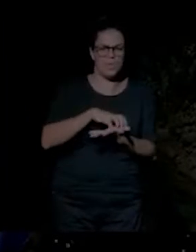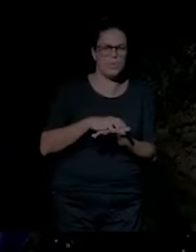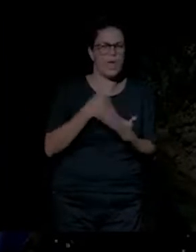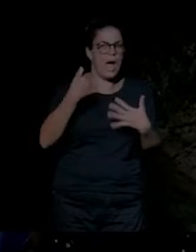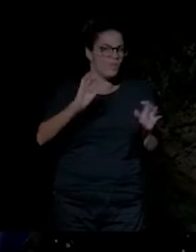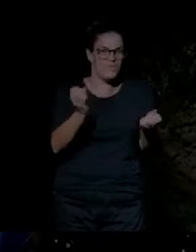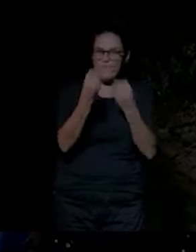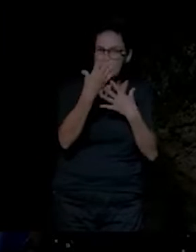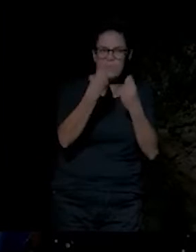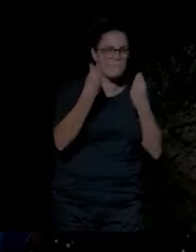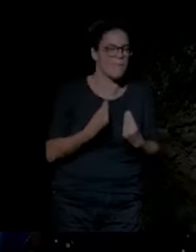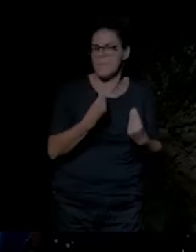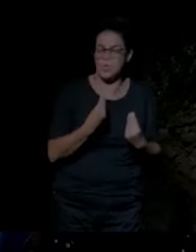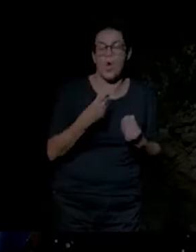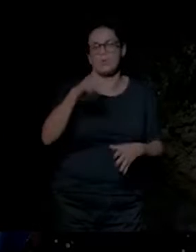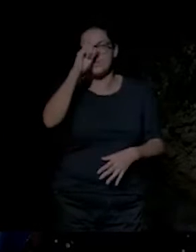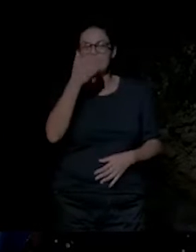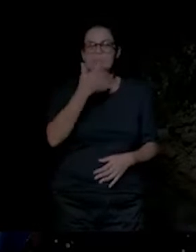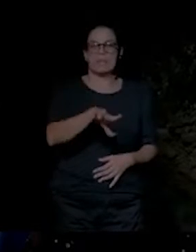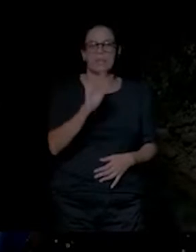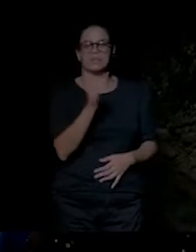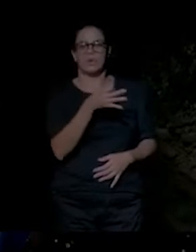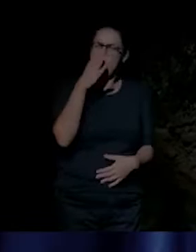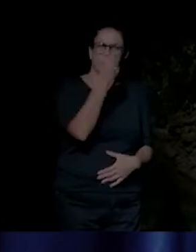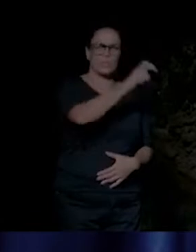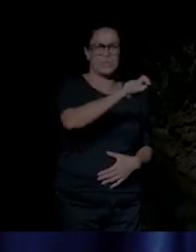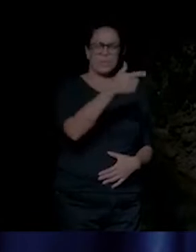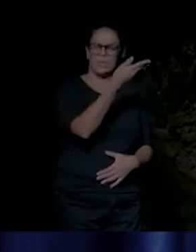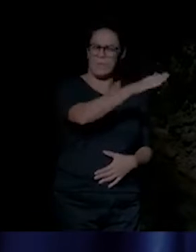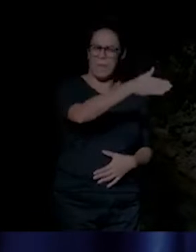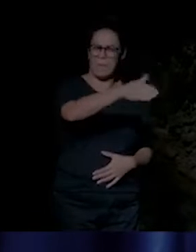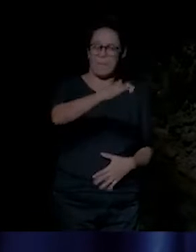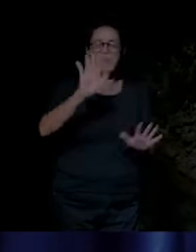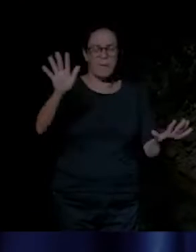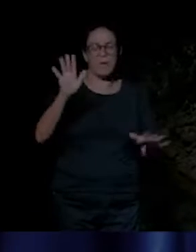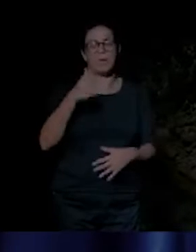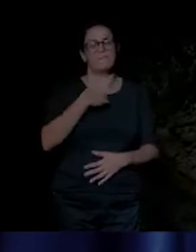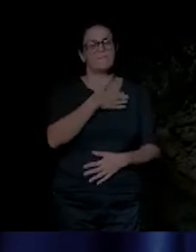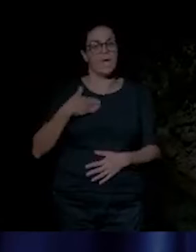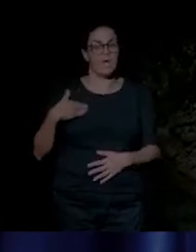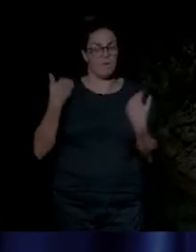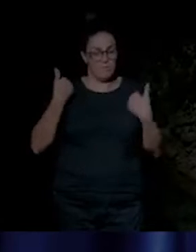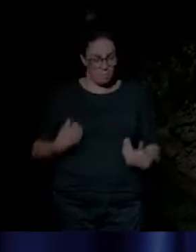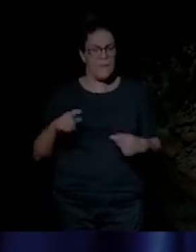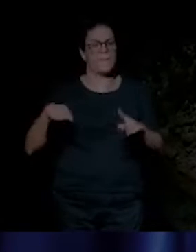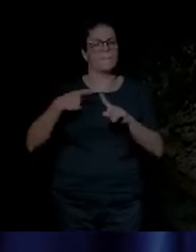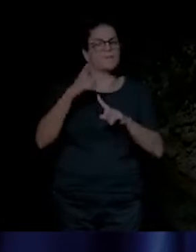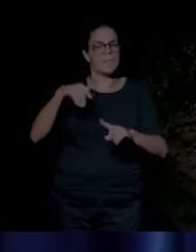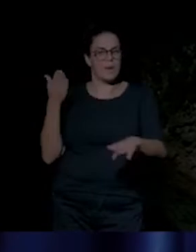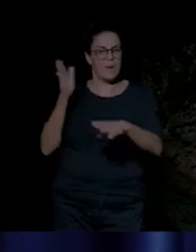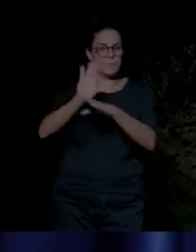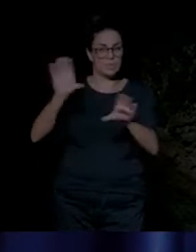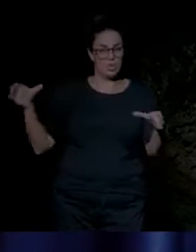es decir, las decisiones que estábamos adoptando eran las más correctas. Así quiero, en mi nombre y en el nombre de toda la corporación,